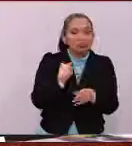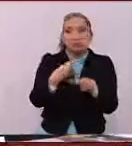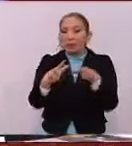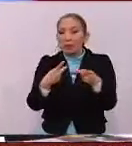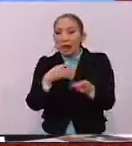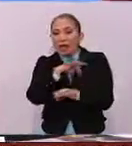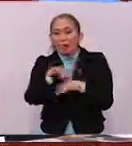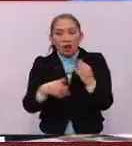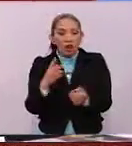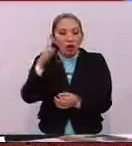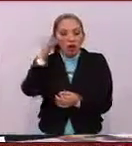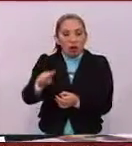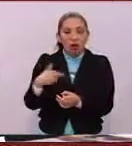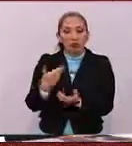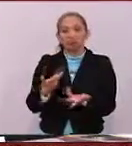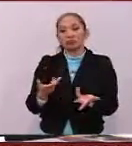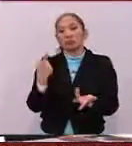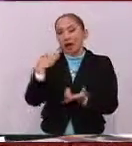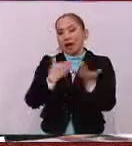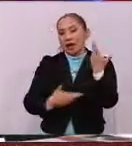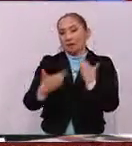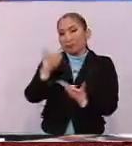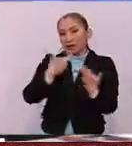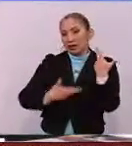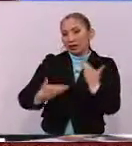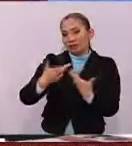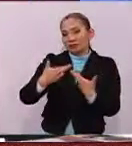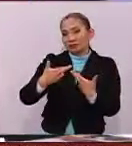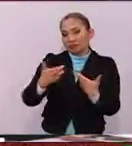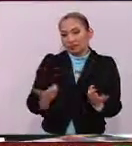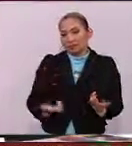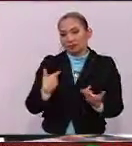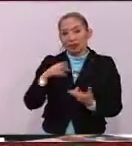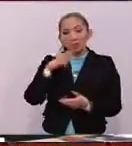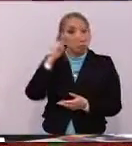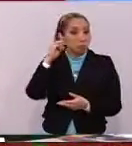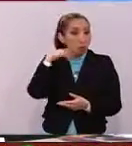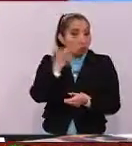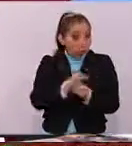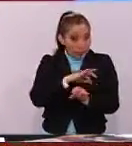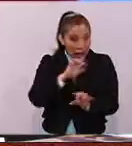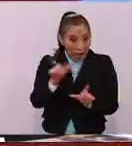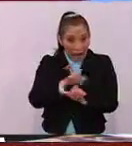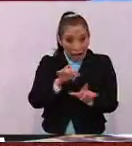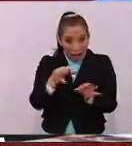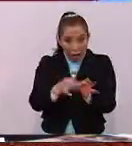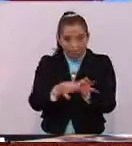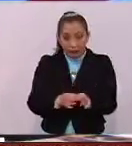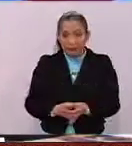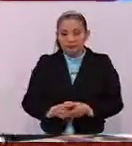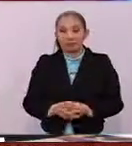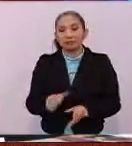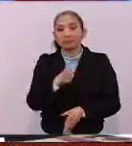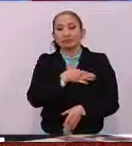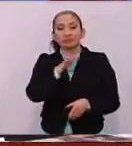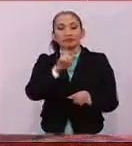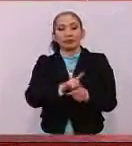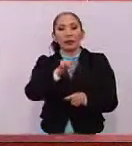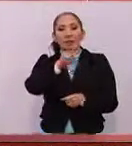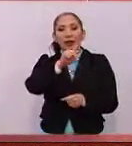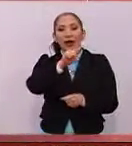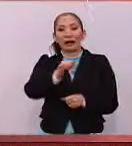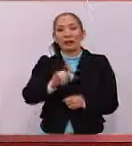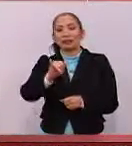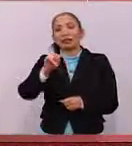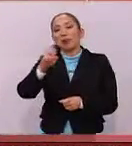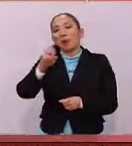registrando para recibir al Papa. ¿Y los voluntarios ya se completaron? Buenos días, Pati y